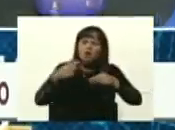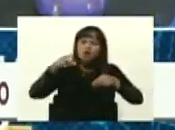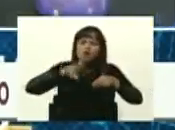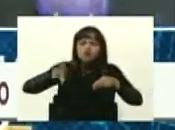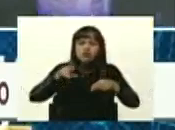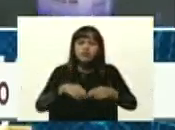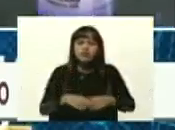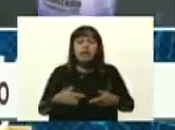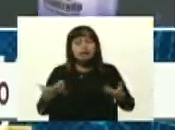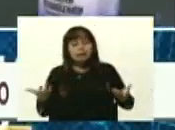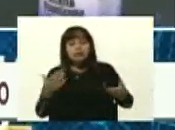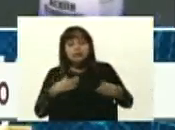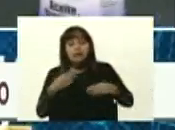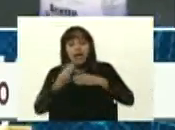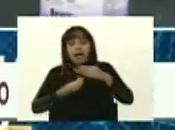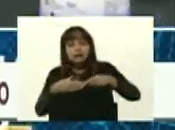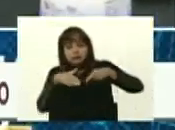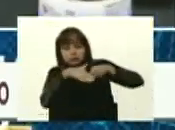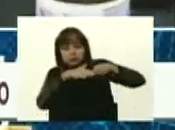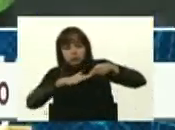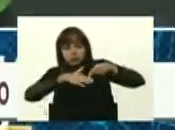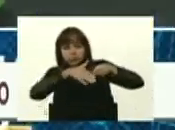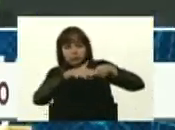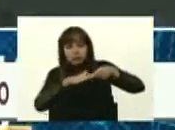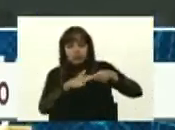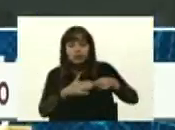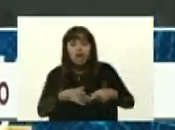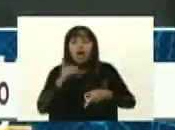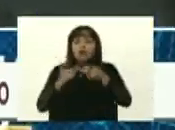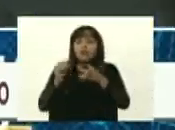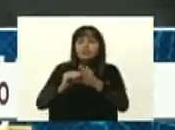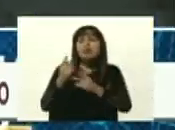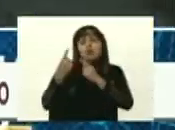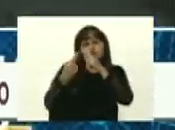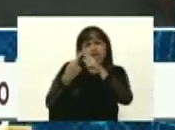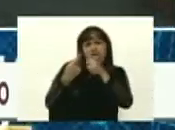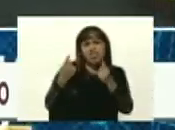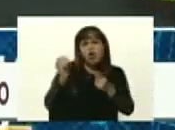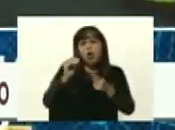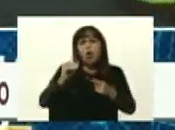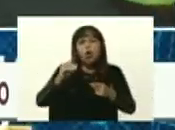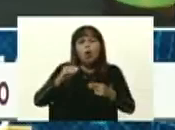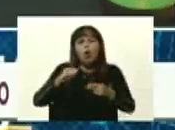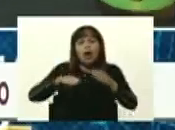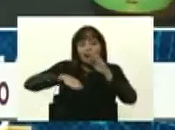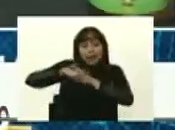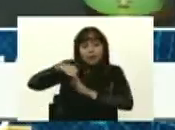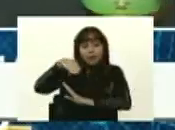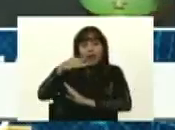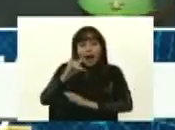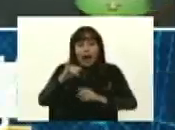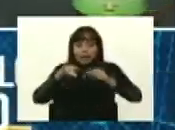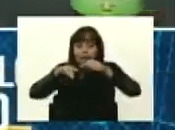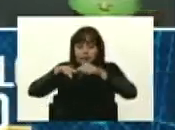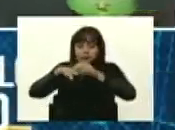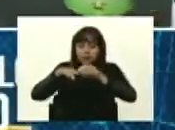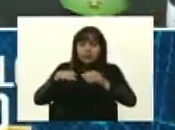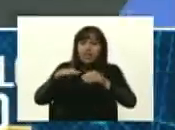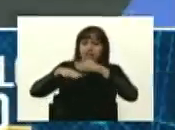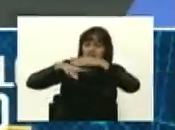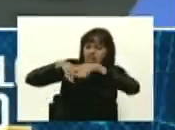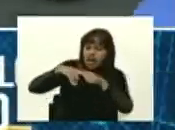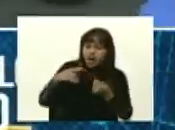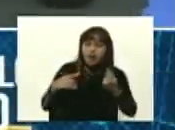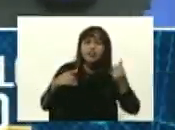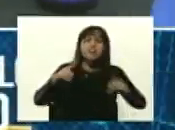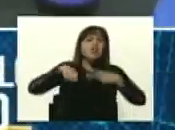Básicamente untado, ¿no? La gente a veces sufre un hongo en un dedo. El tema, por ejemplo, es... Entonces se echa una crema, se echa